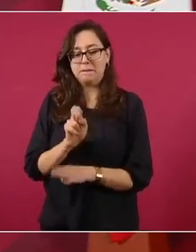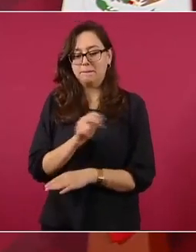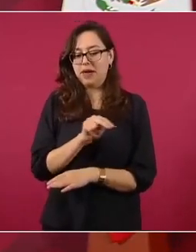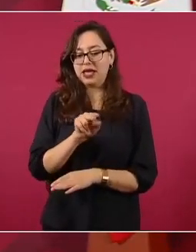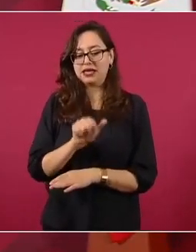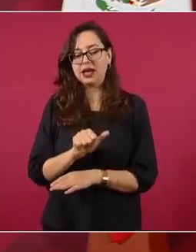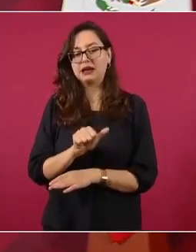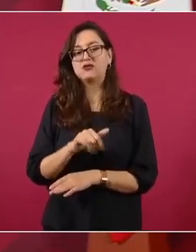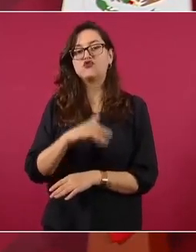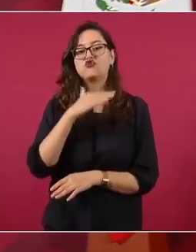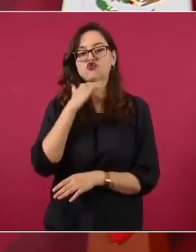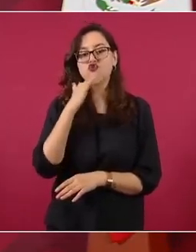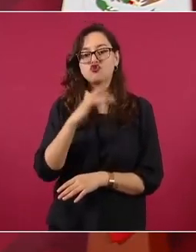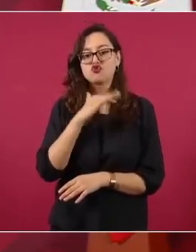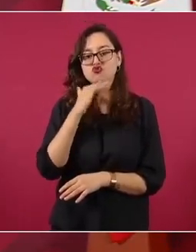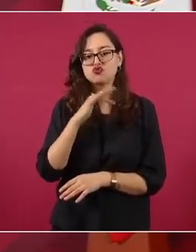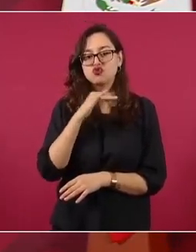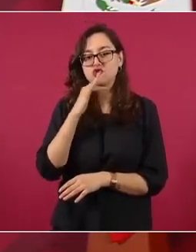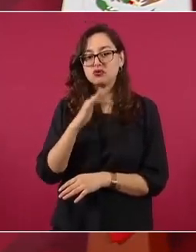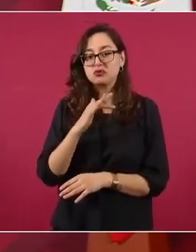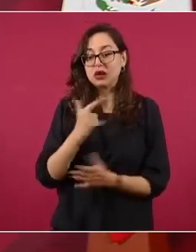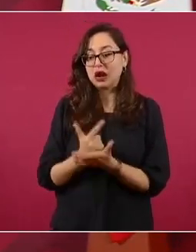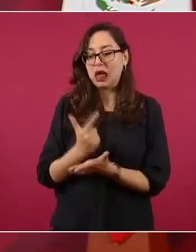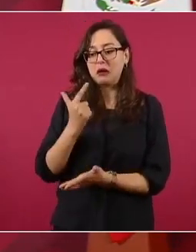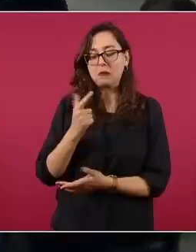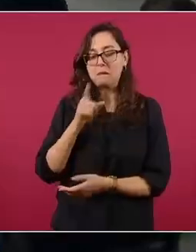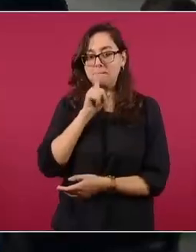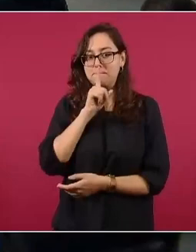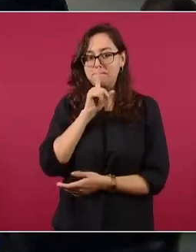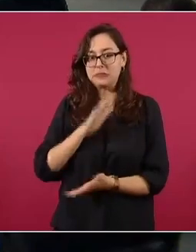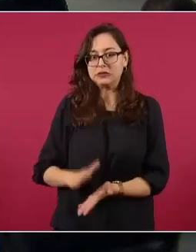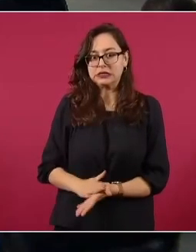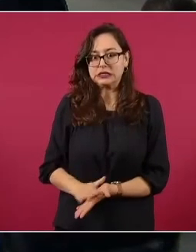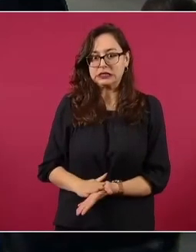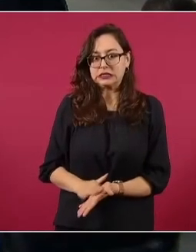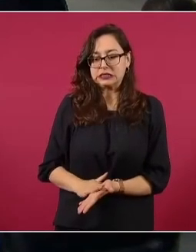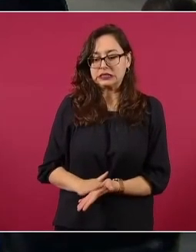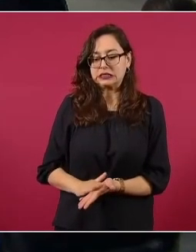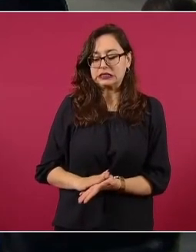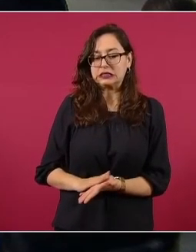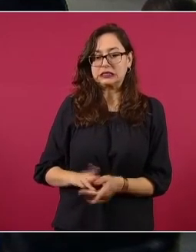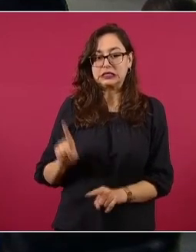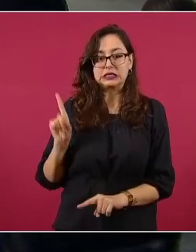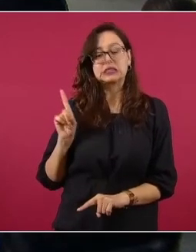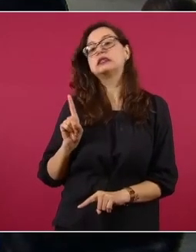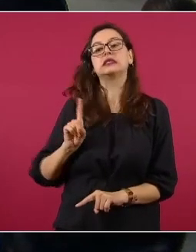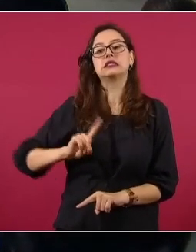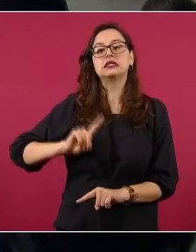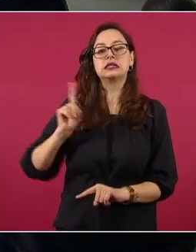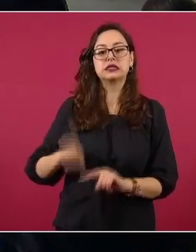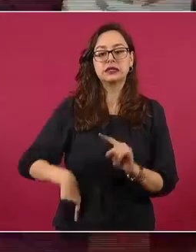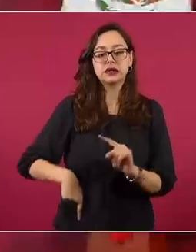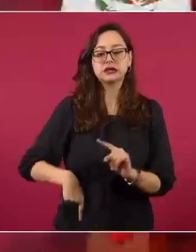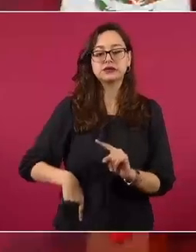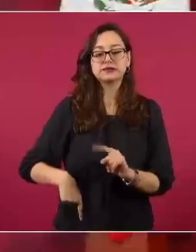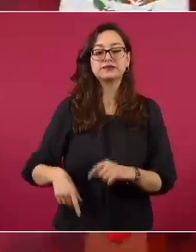Pero se atrevían, con la hipocresía que los caracteriza,